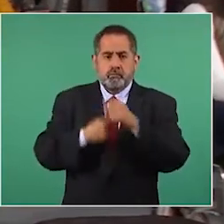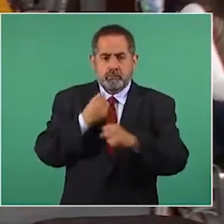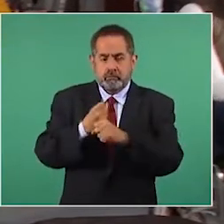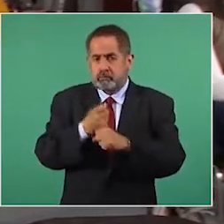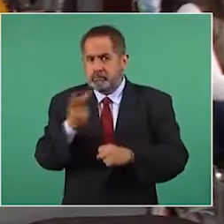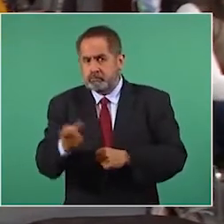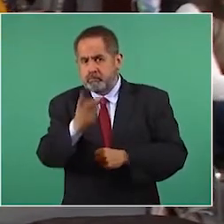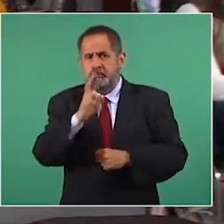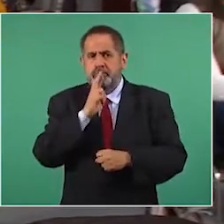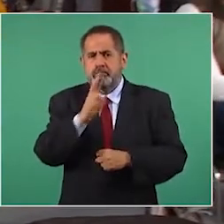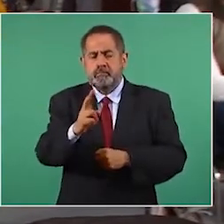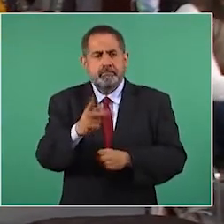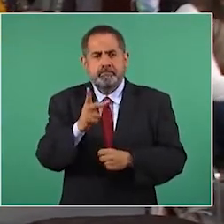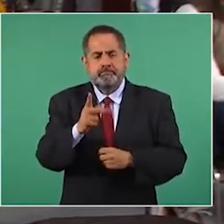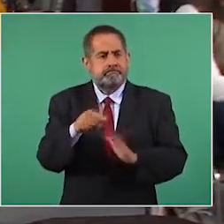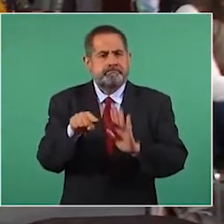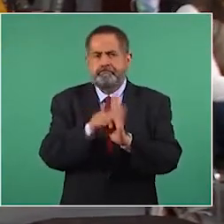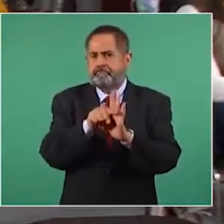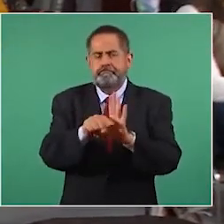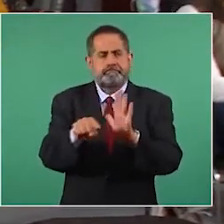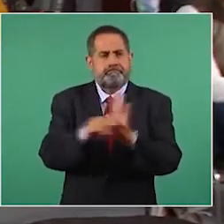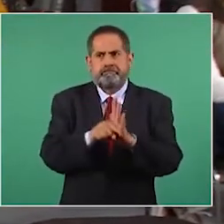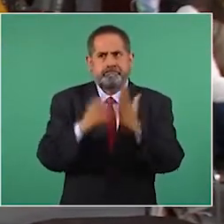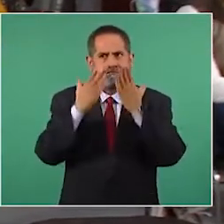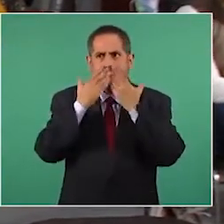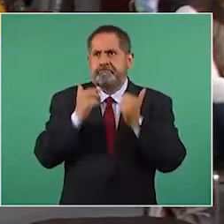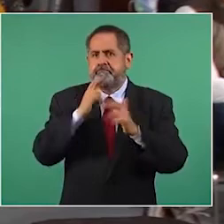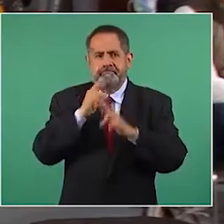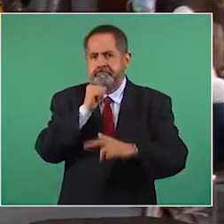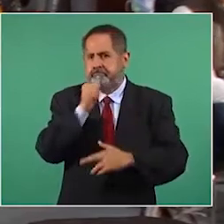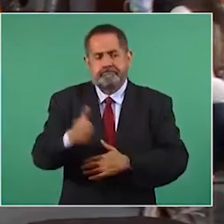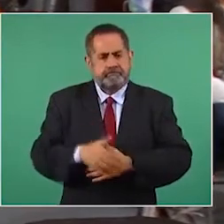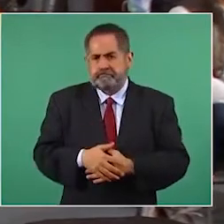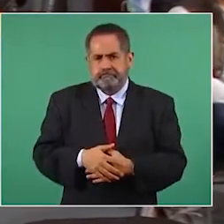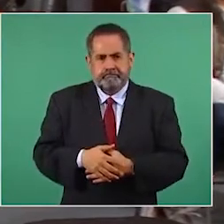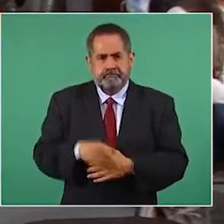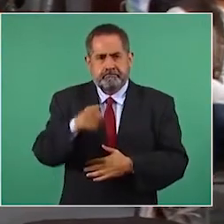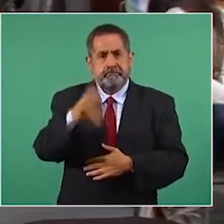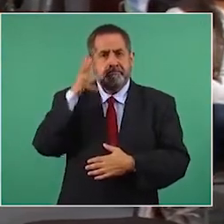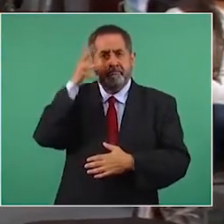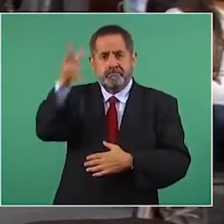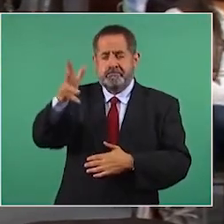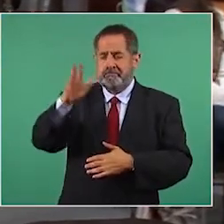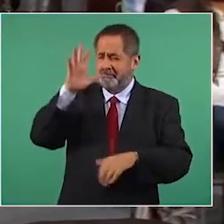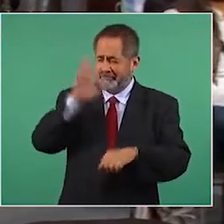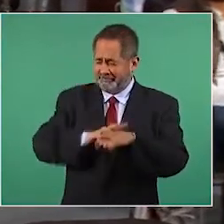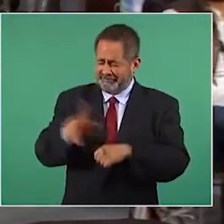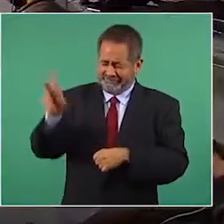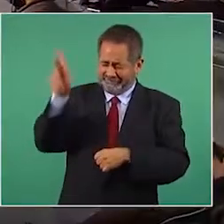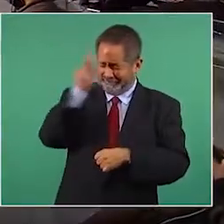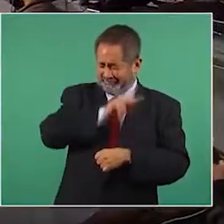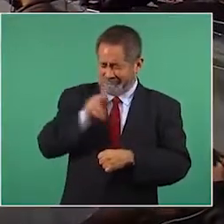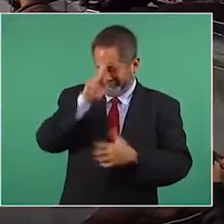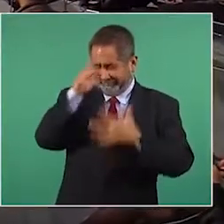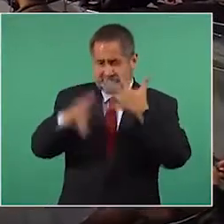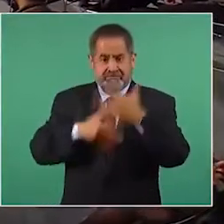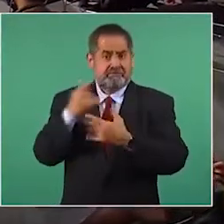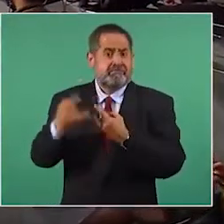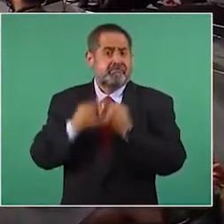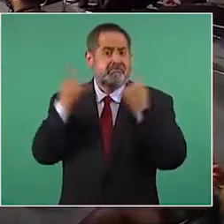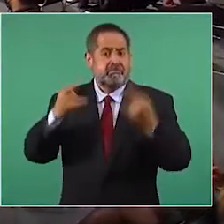hay resultados pero muy negativos, señor presidente. Su gobierno está en camino a convertirse en el más violento en la historia moderna de México,